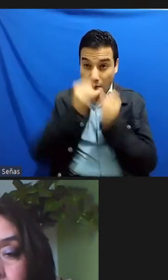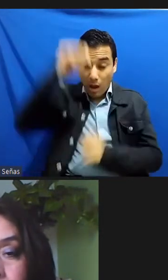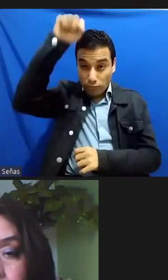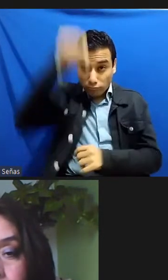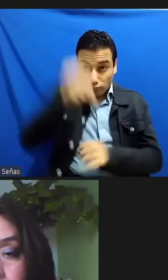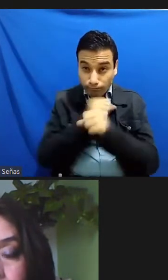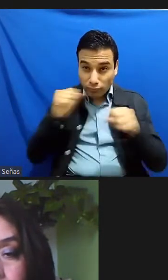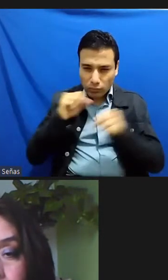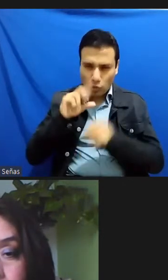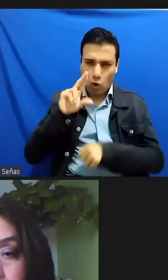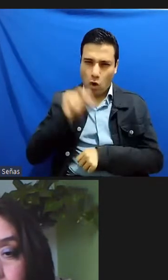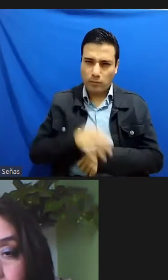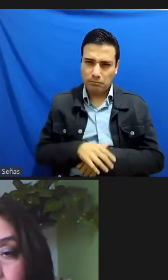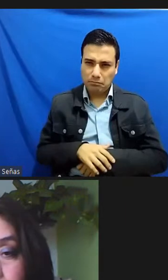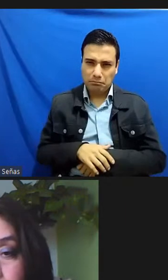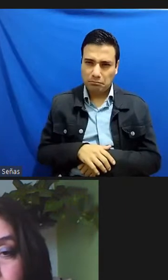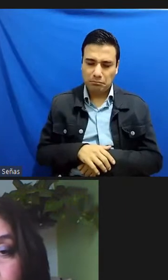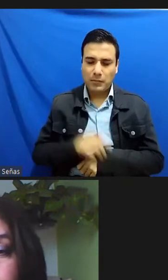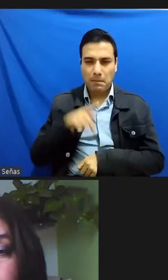víctimas es similar